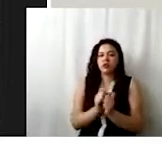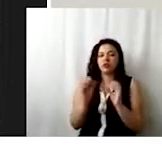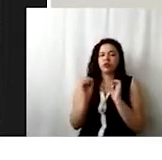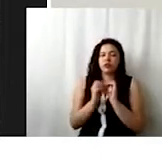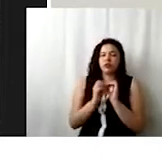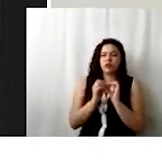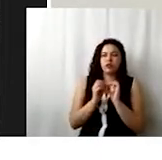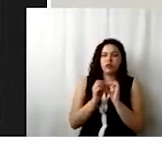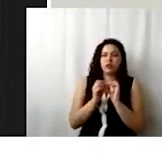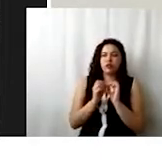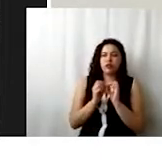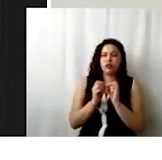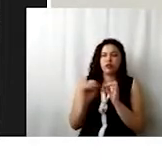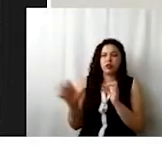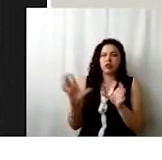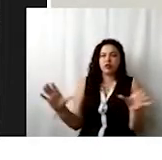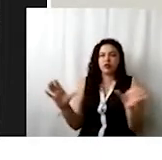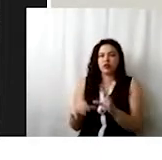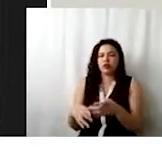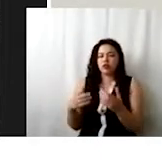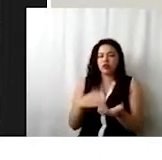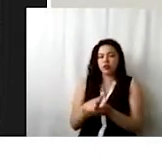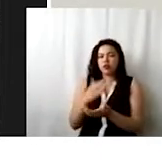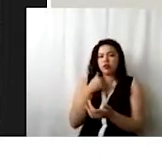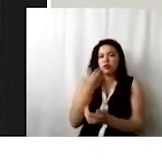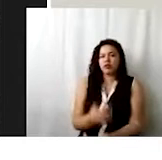en esa comunidad de donde desea intervenir.